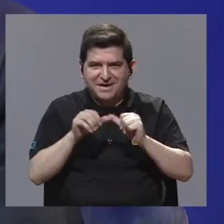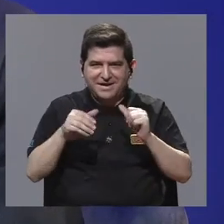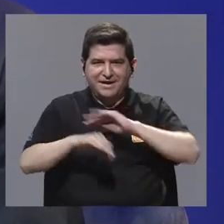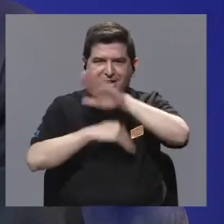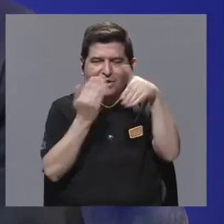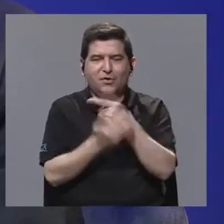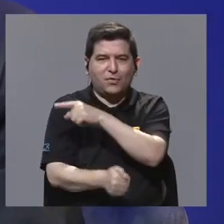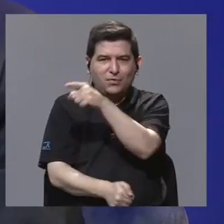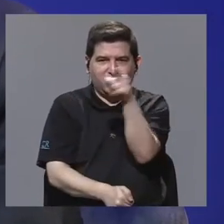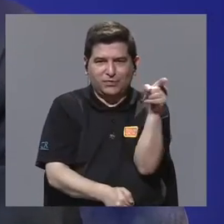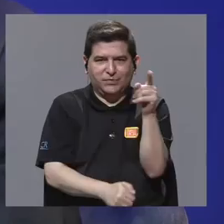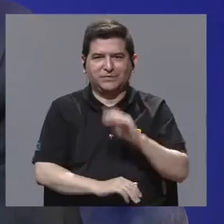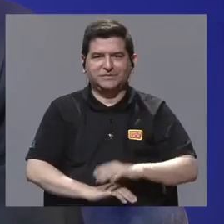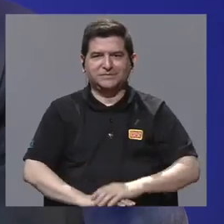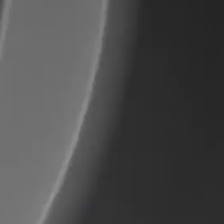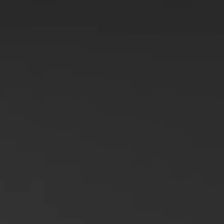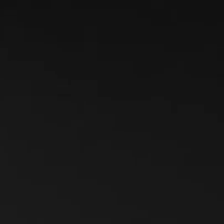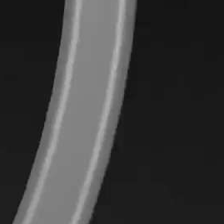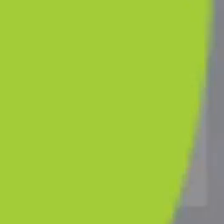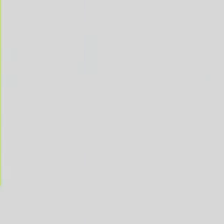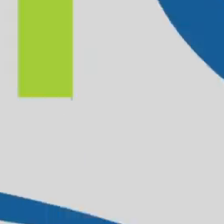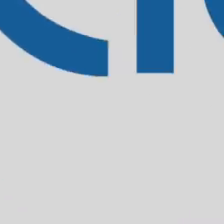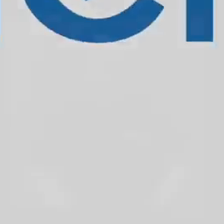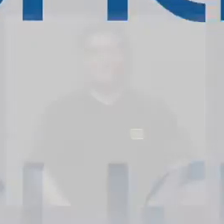regresamos con todas y todos ustedes.